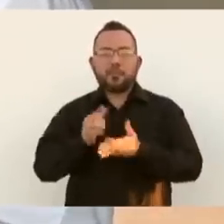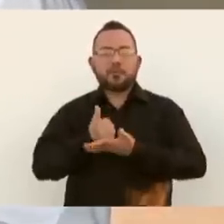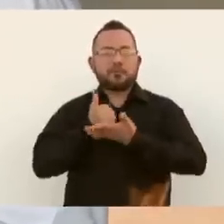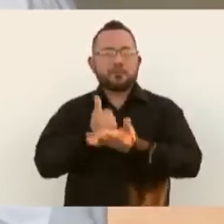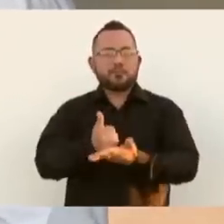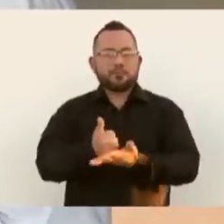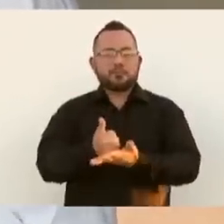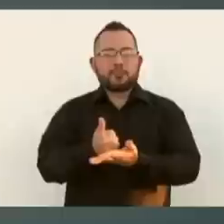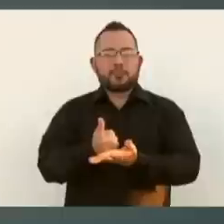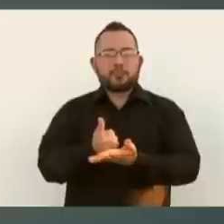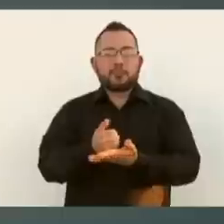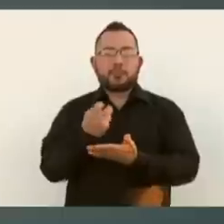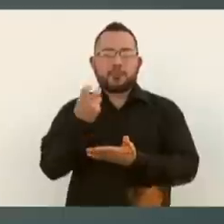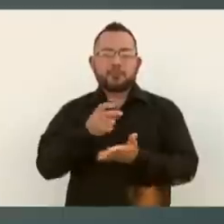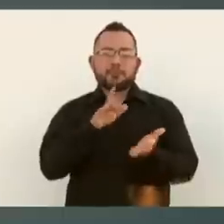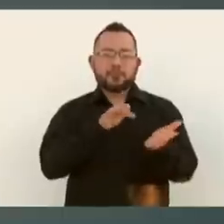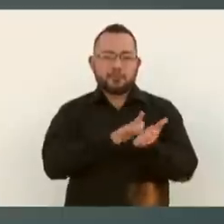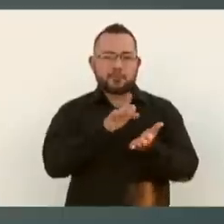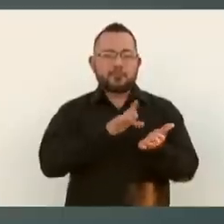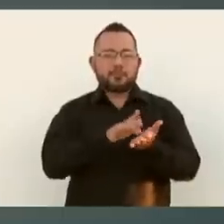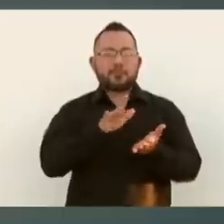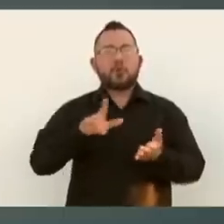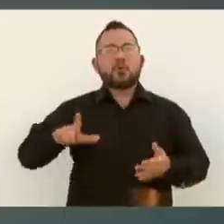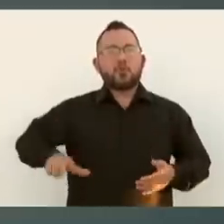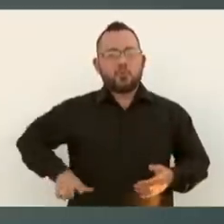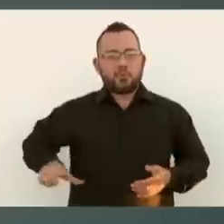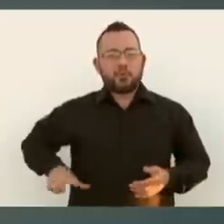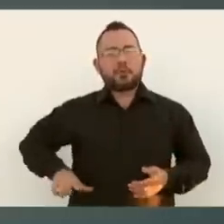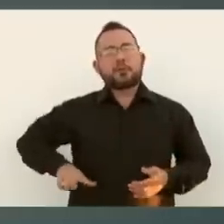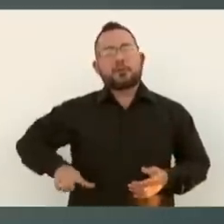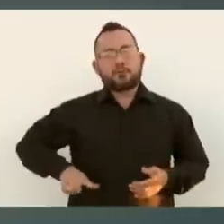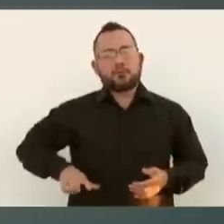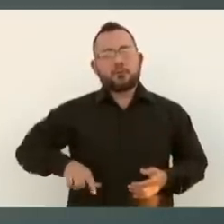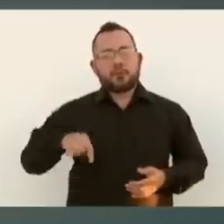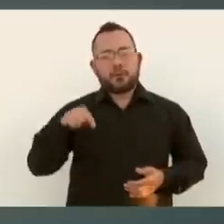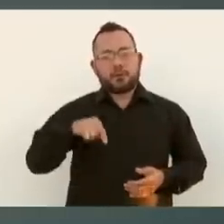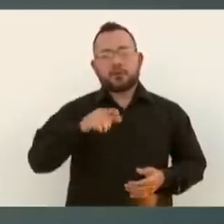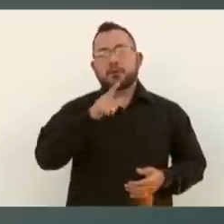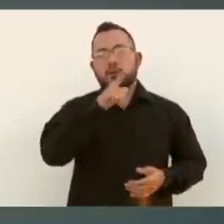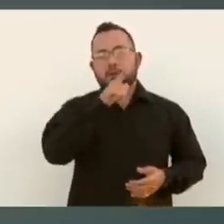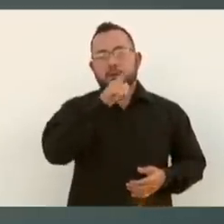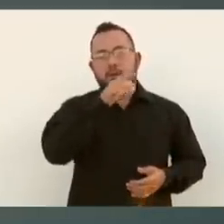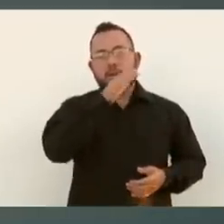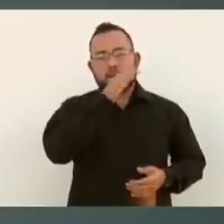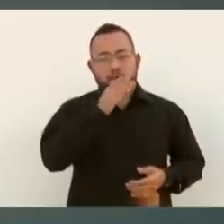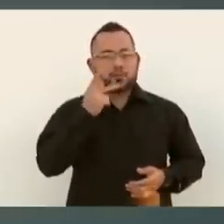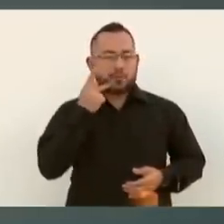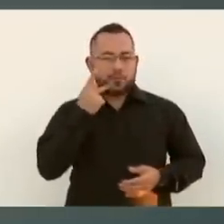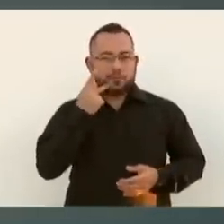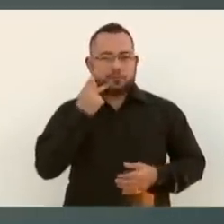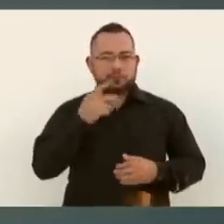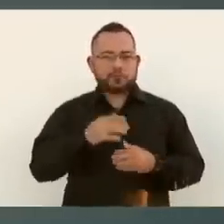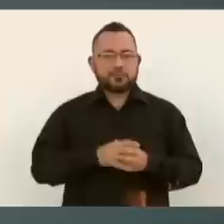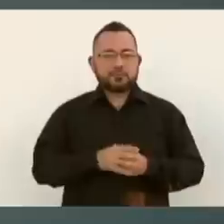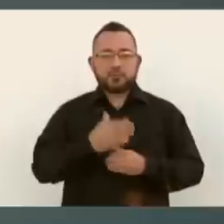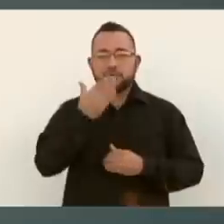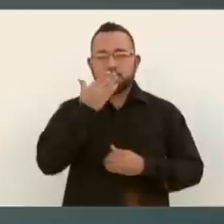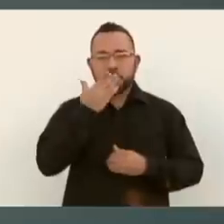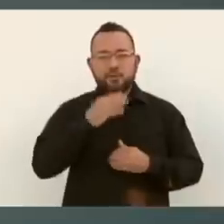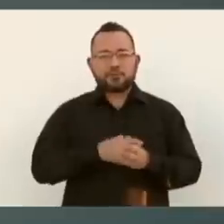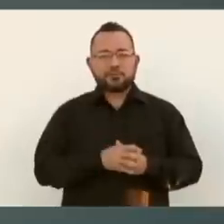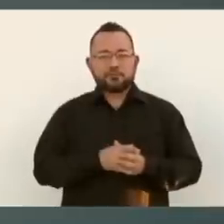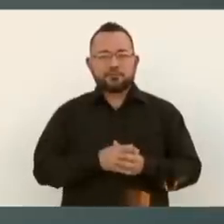repito, lo de la gobernadora de Sonora, con la que nos